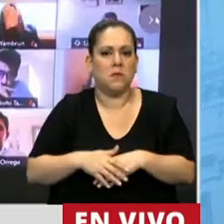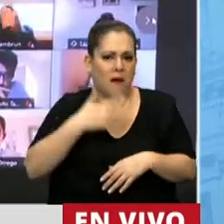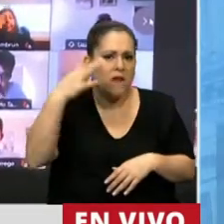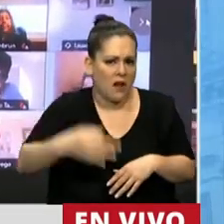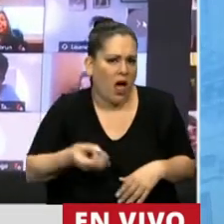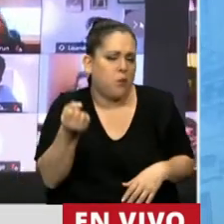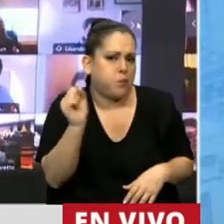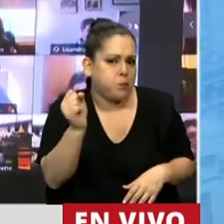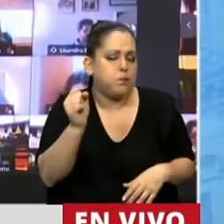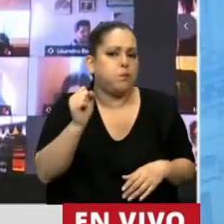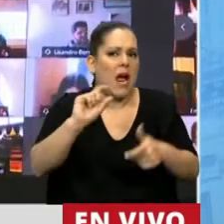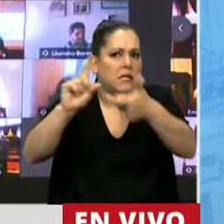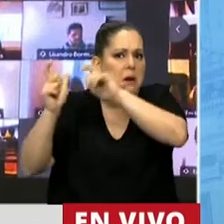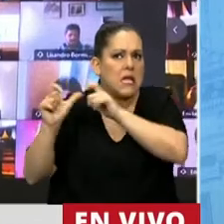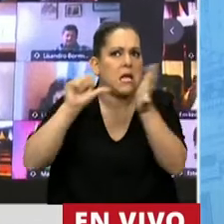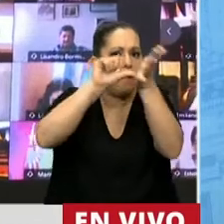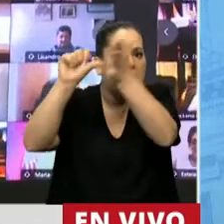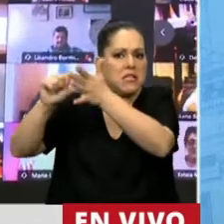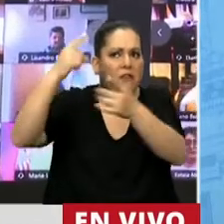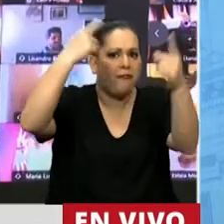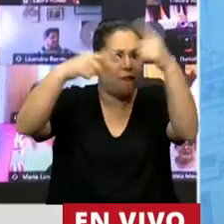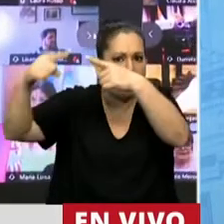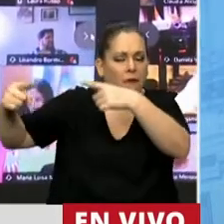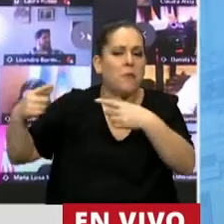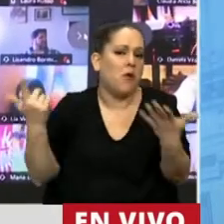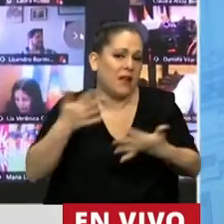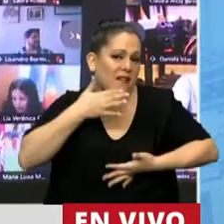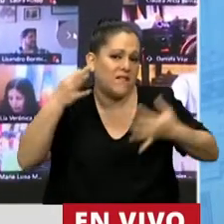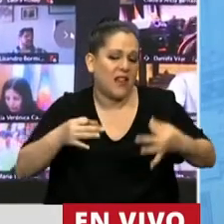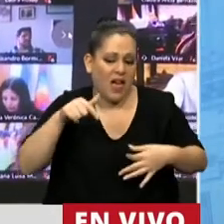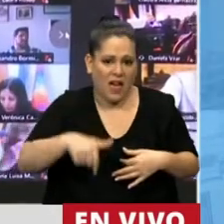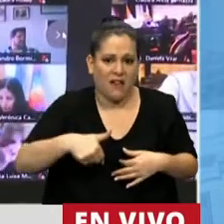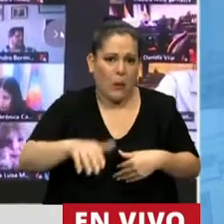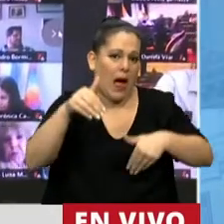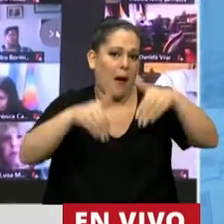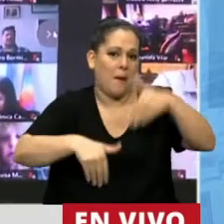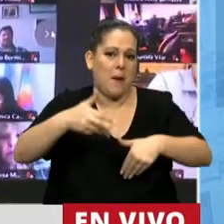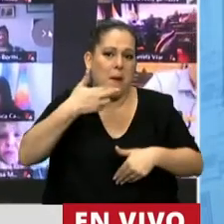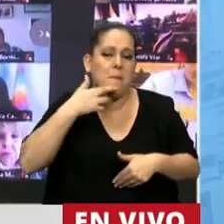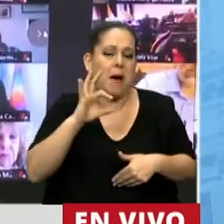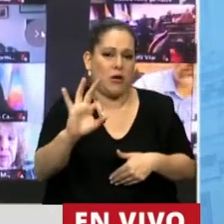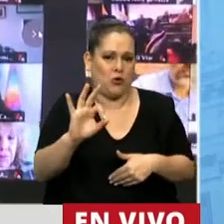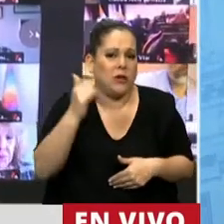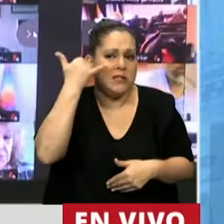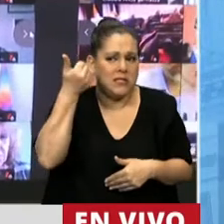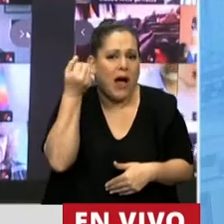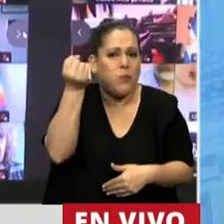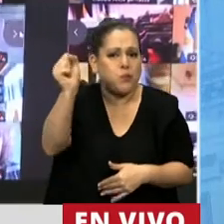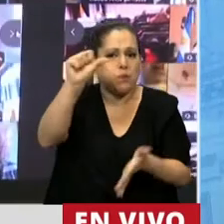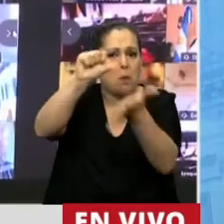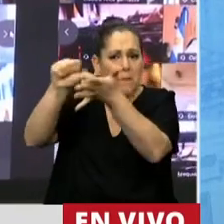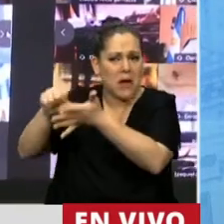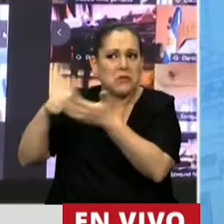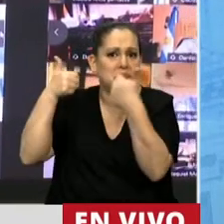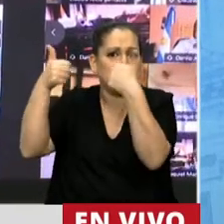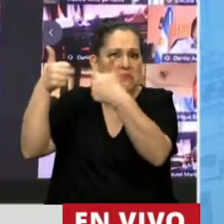experiencias que en otros países, porque en definitiva estas son unas primarias, ¿no es cierto?, que en otros países han funcionado y